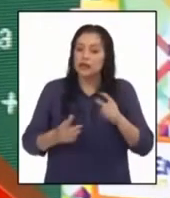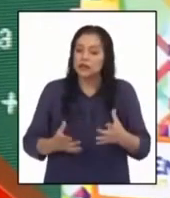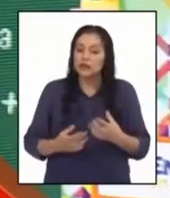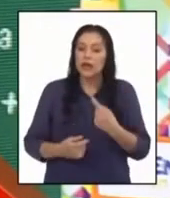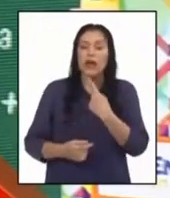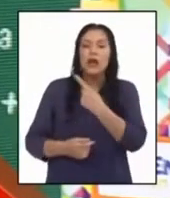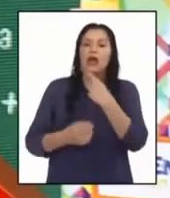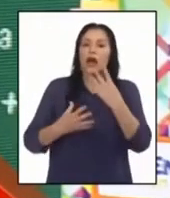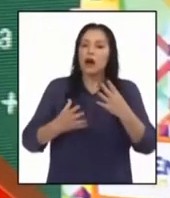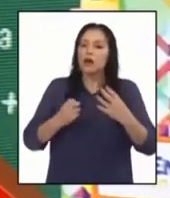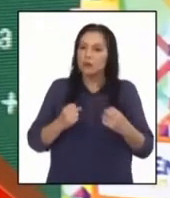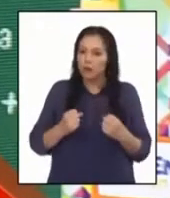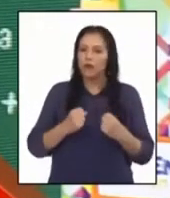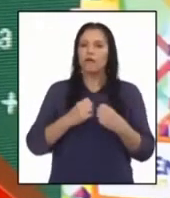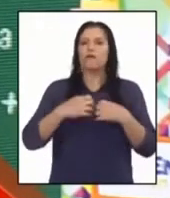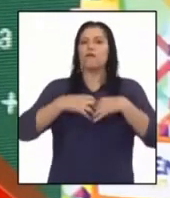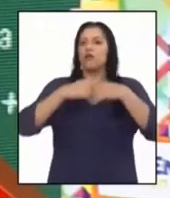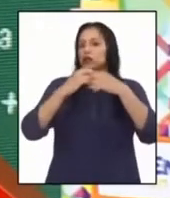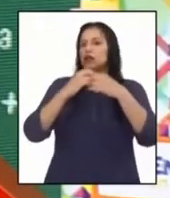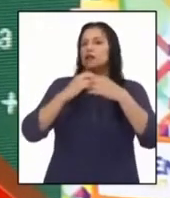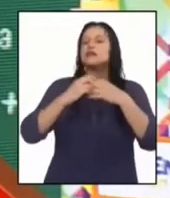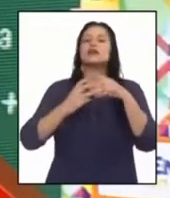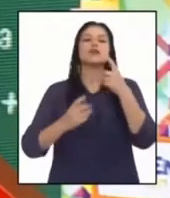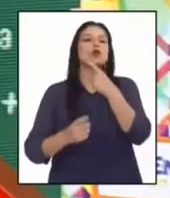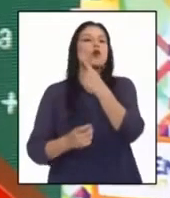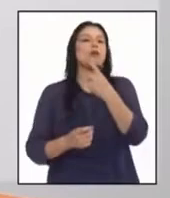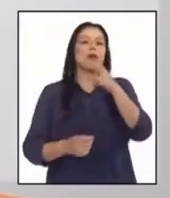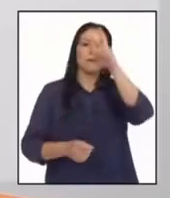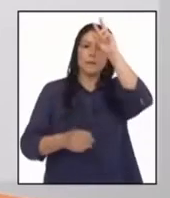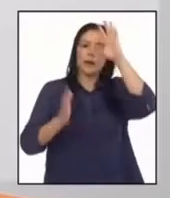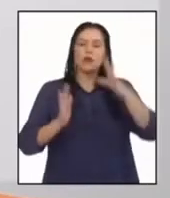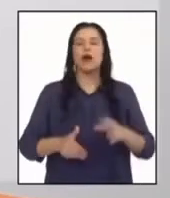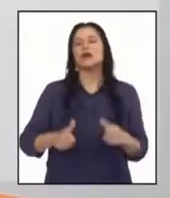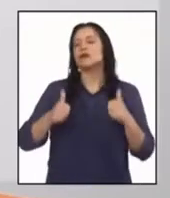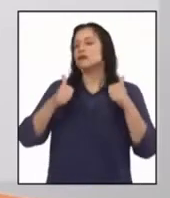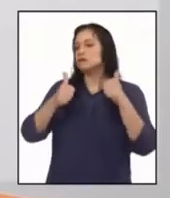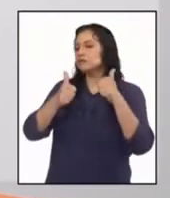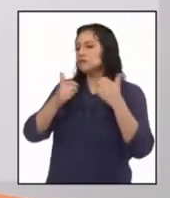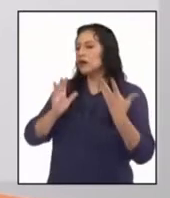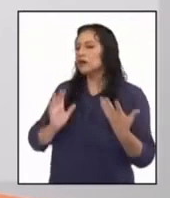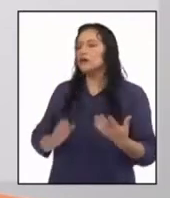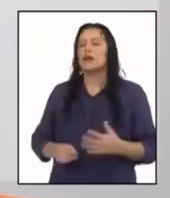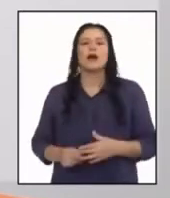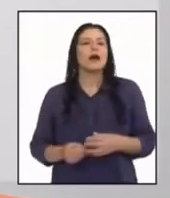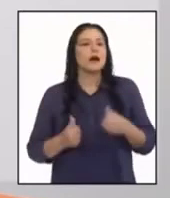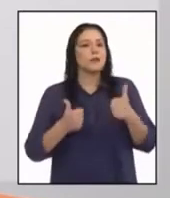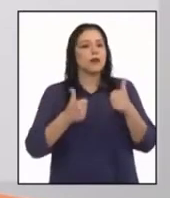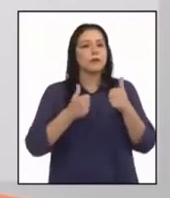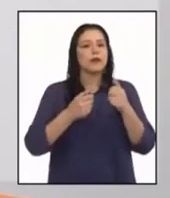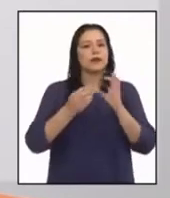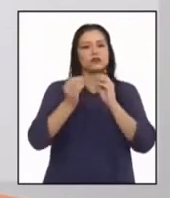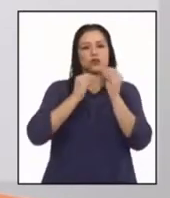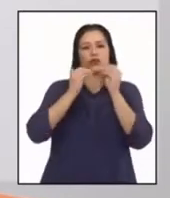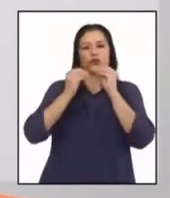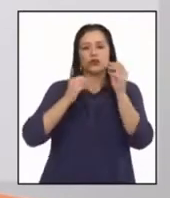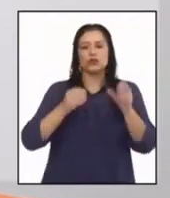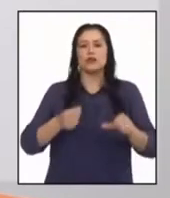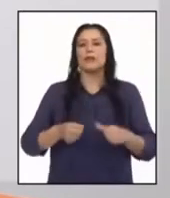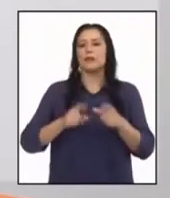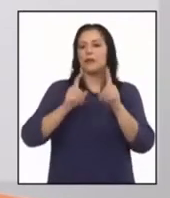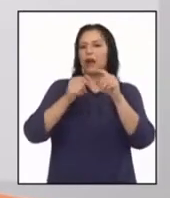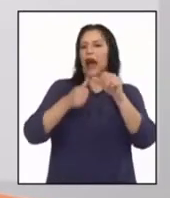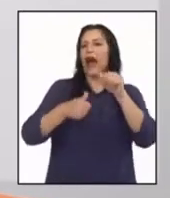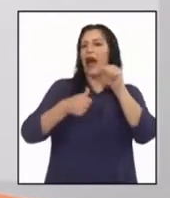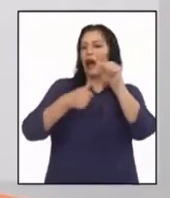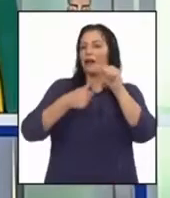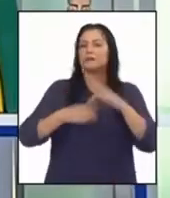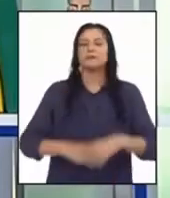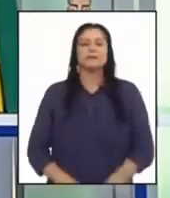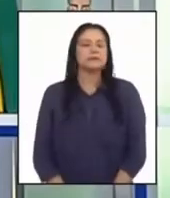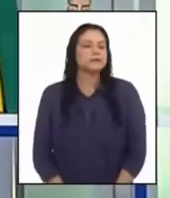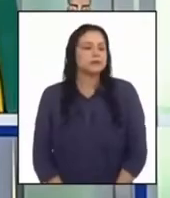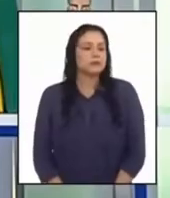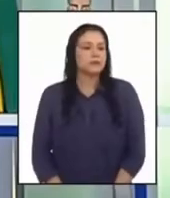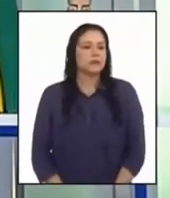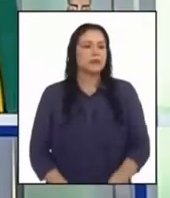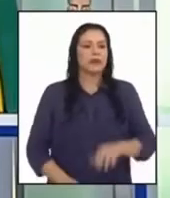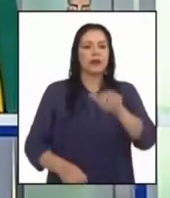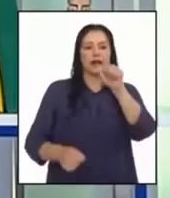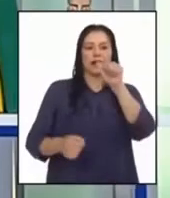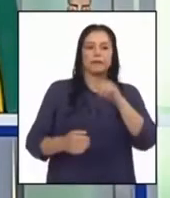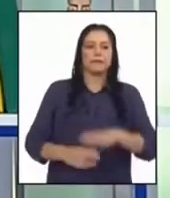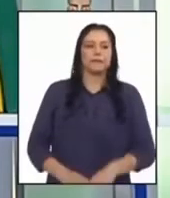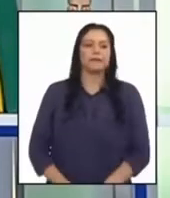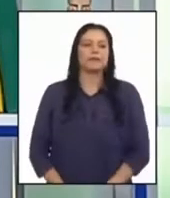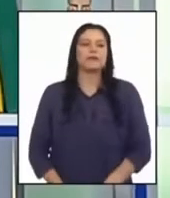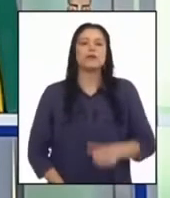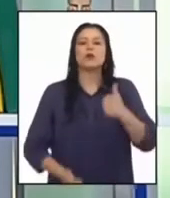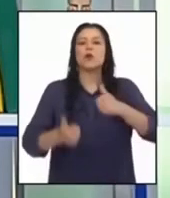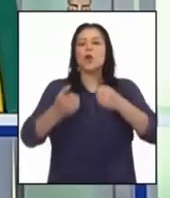consolidando como buenas ciudadanas y ciudadanos. Bien, resolvamos el inciso A. ¿Qué les parece? Inciso A.